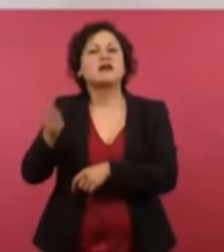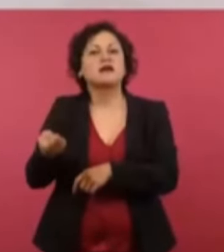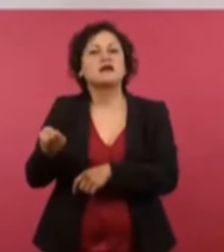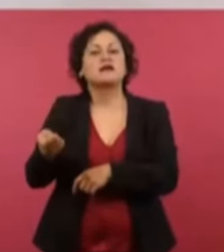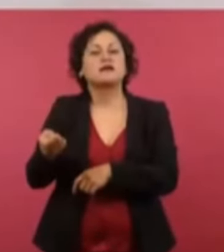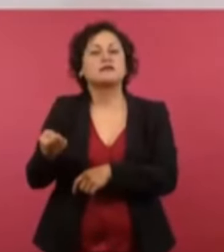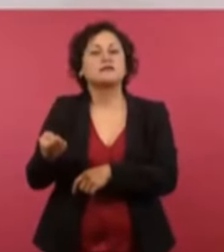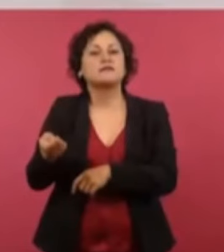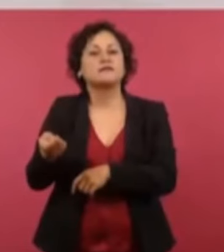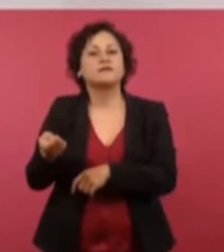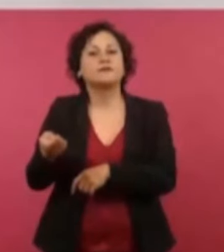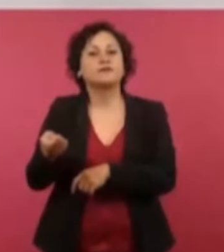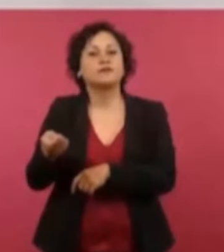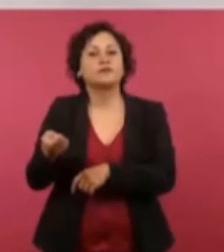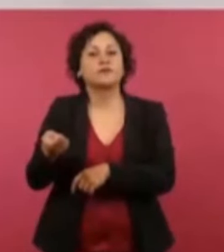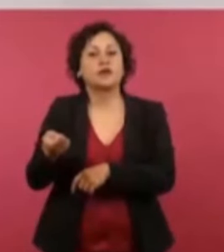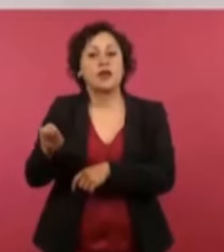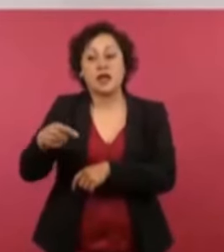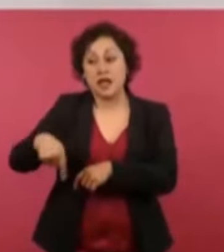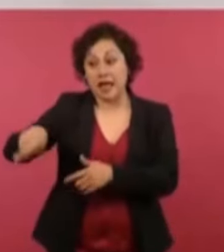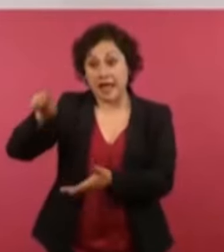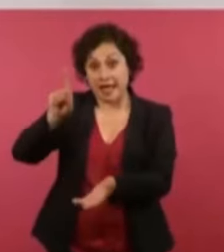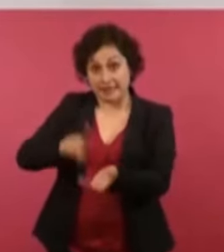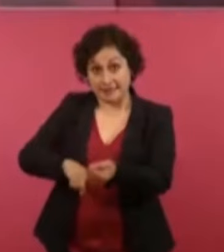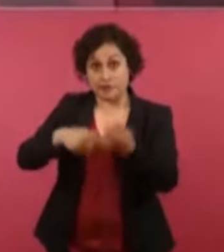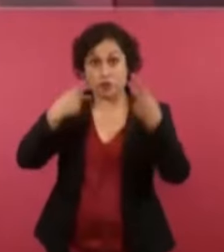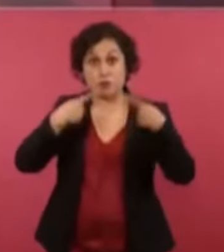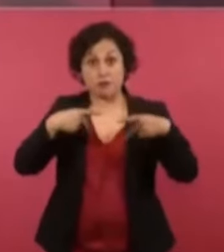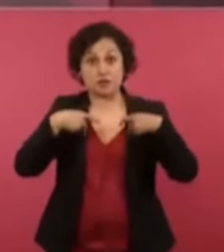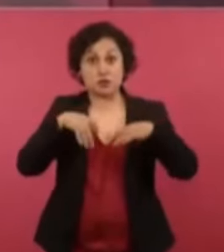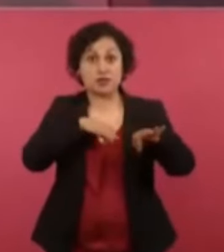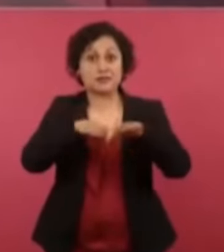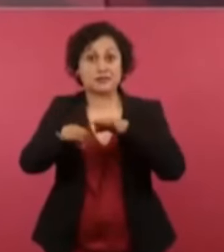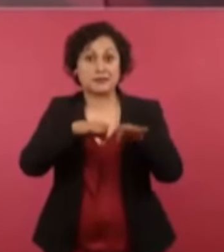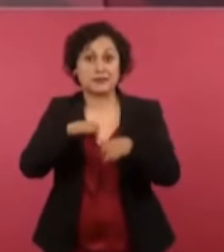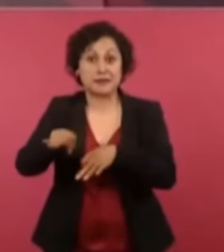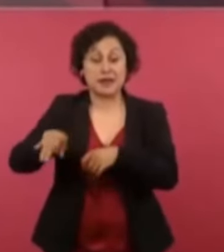los funcionarios, es servicio,